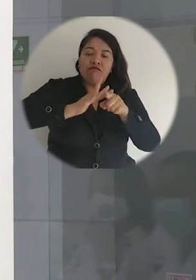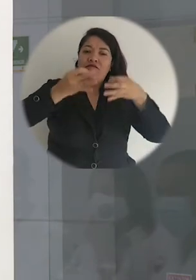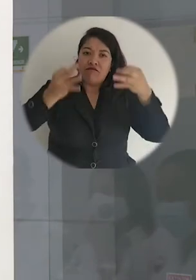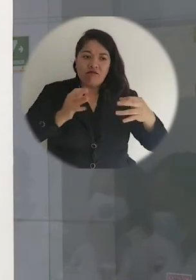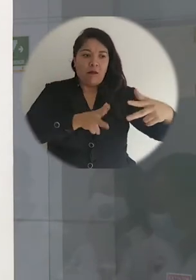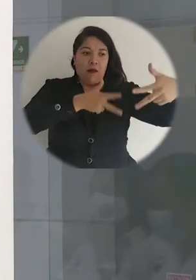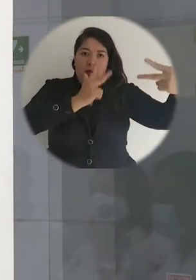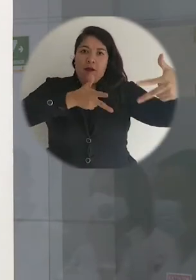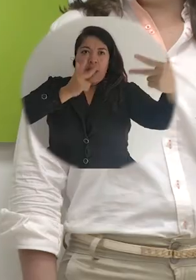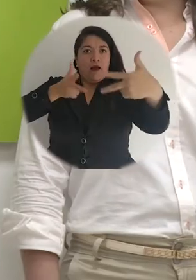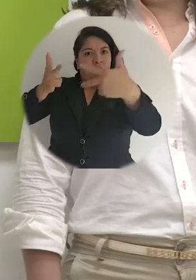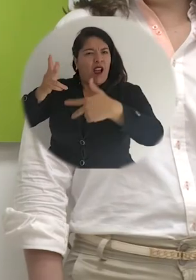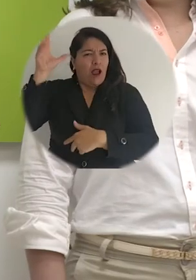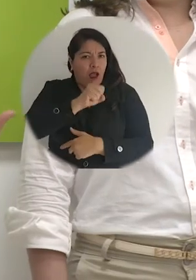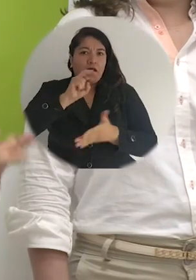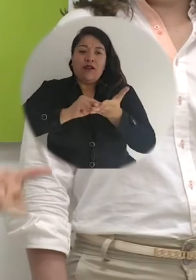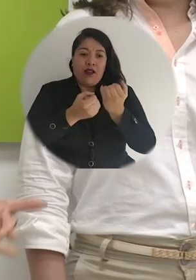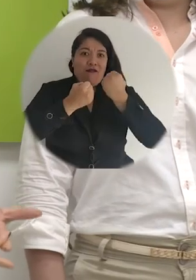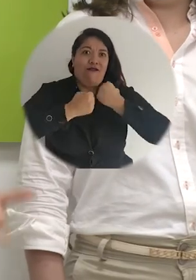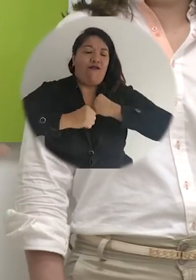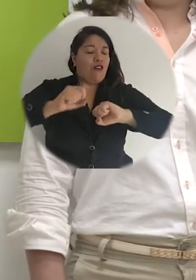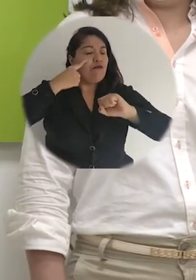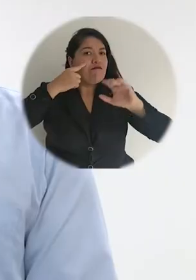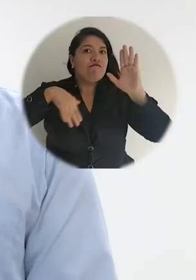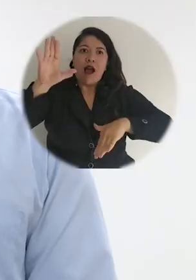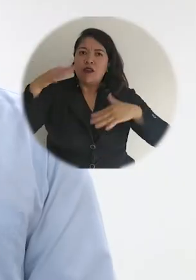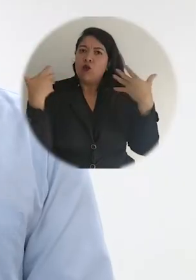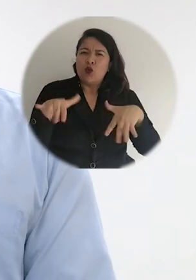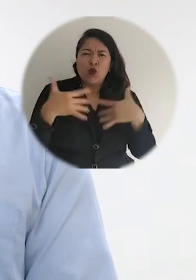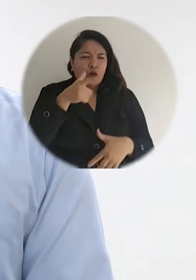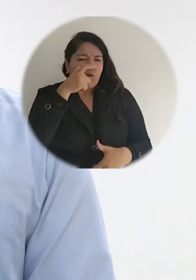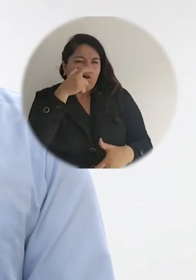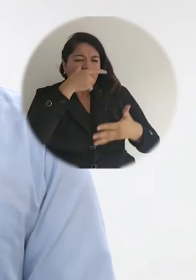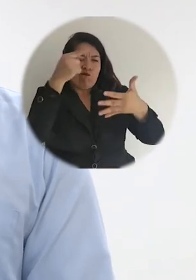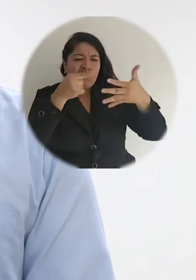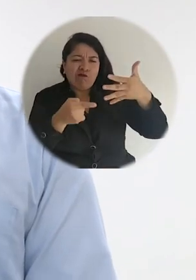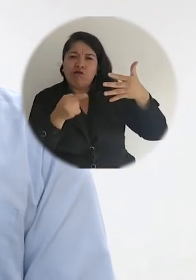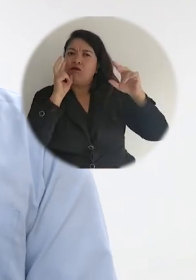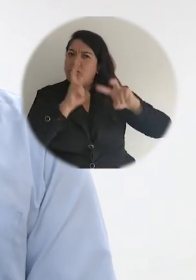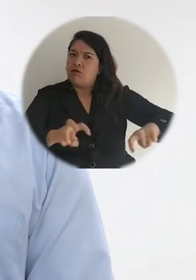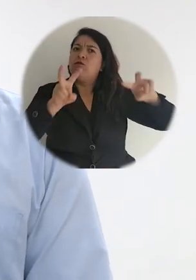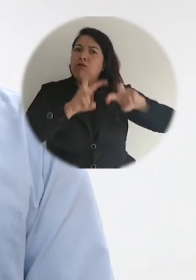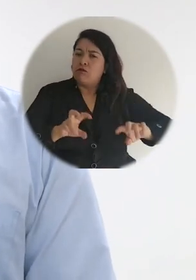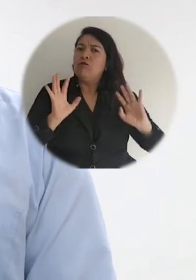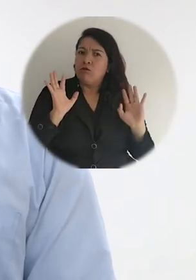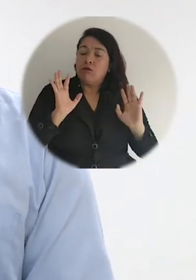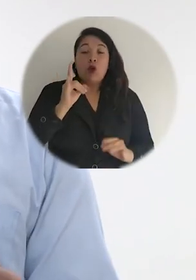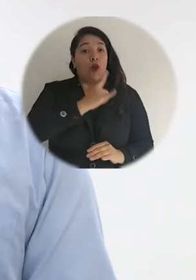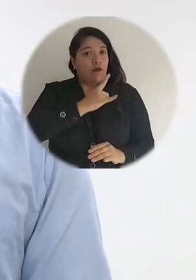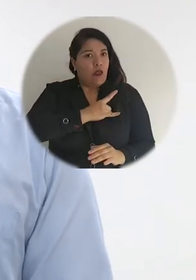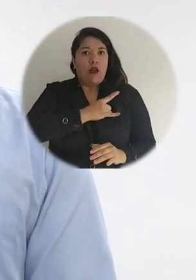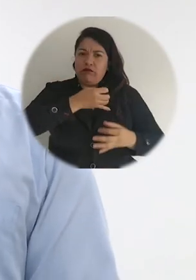pandemia el ejercicio fue completamente virtual. Eso nos lleva a esforzarnos más, a ser más minuciosos en la